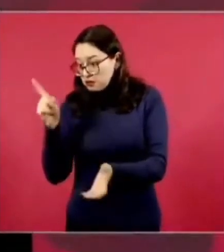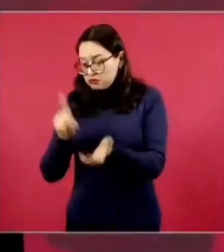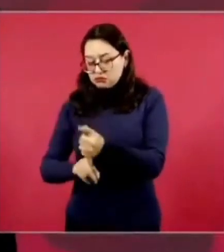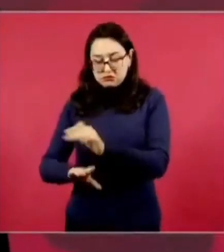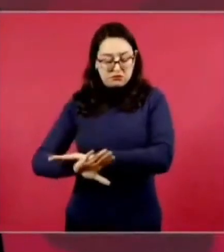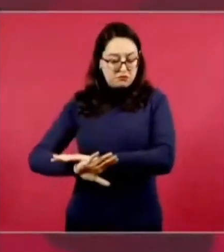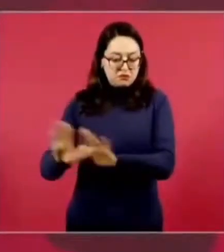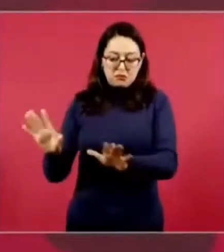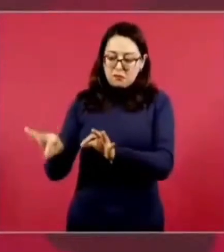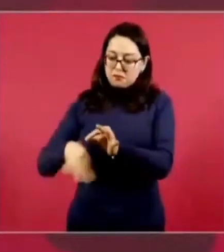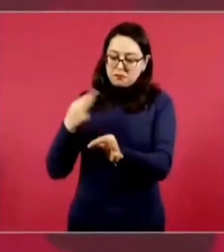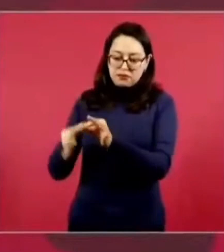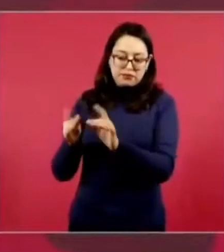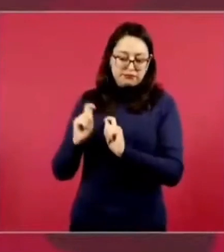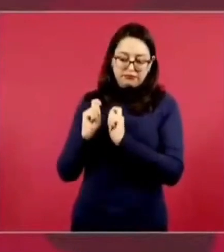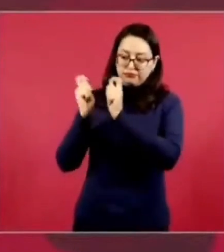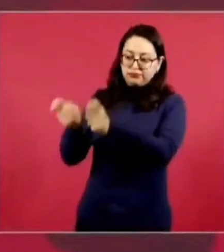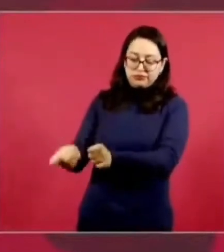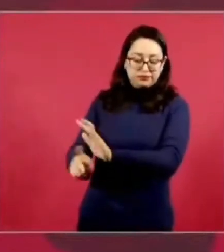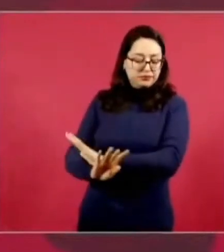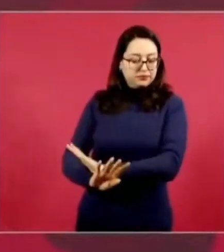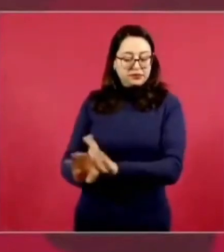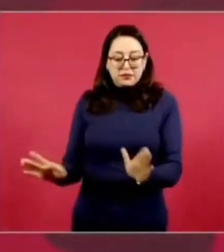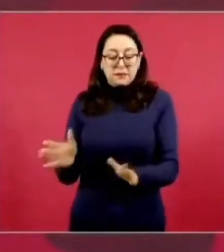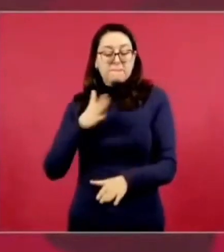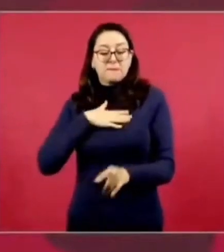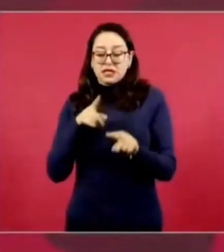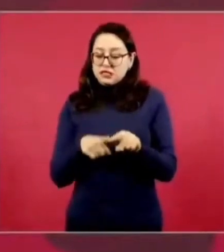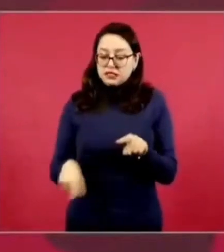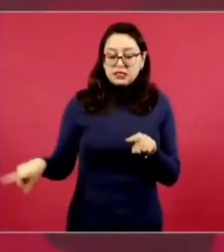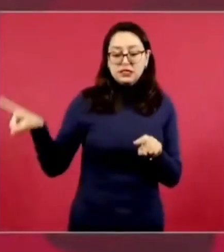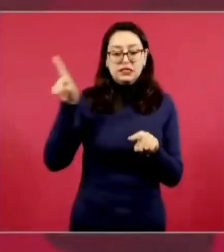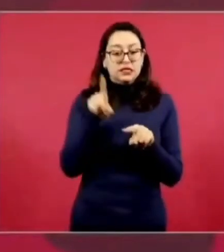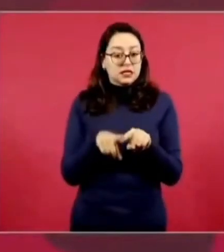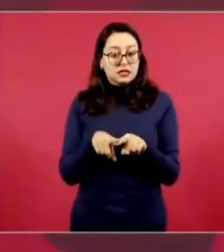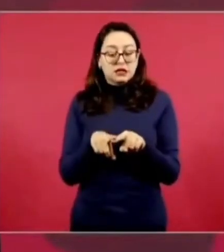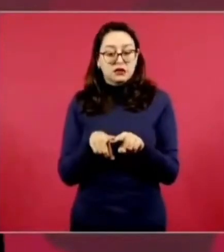un ciclo y aquí este es